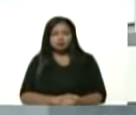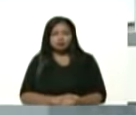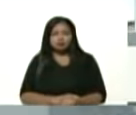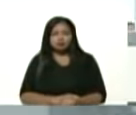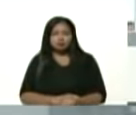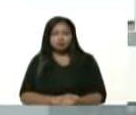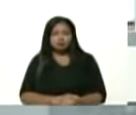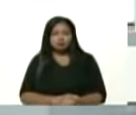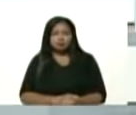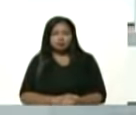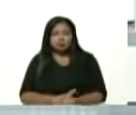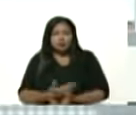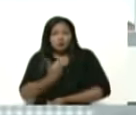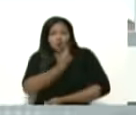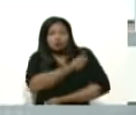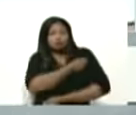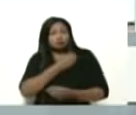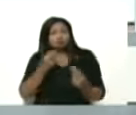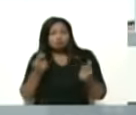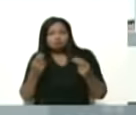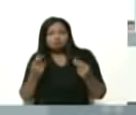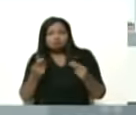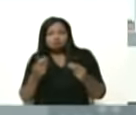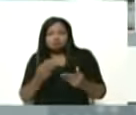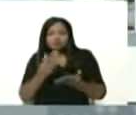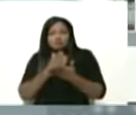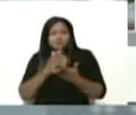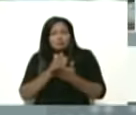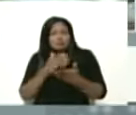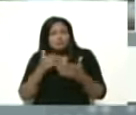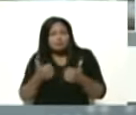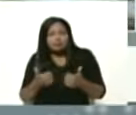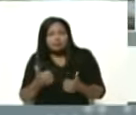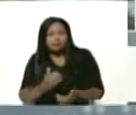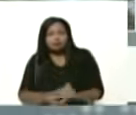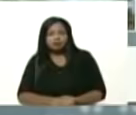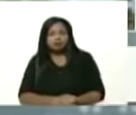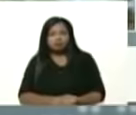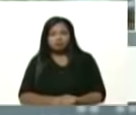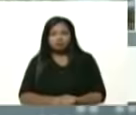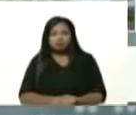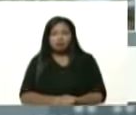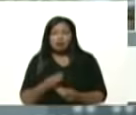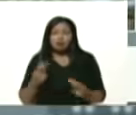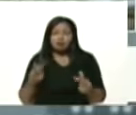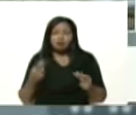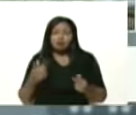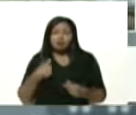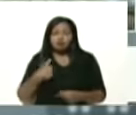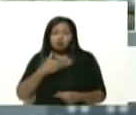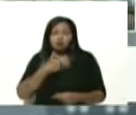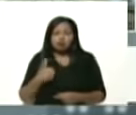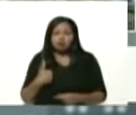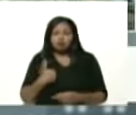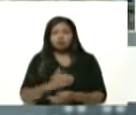La vacunación va a un buen ritmo, aunque todavía no va al ritmo que yo quiero, que queremos.